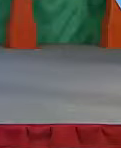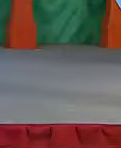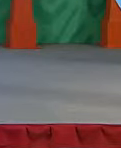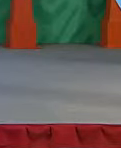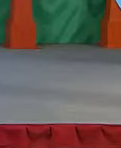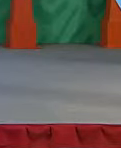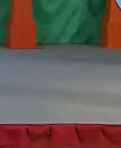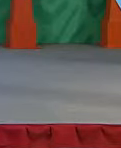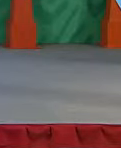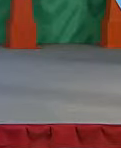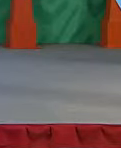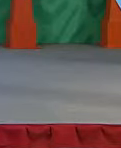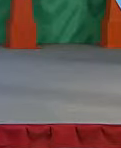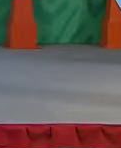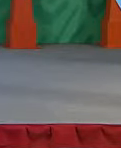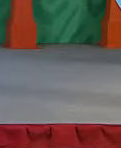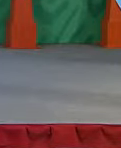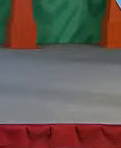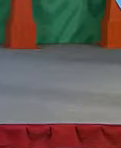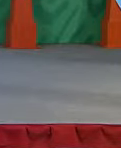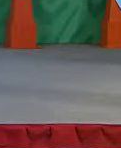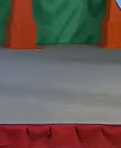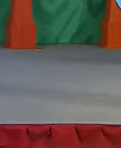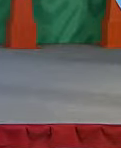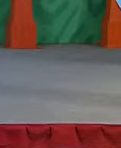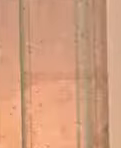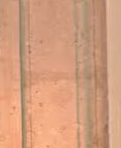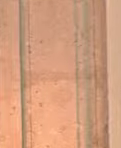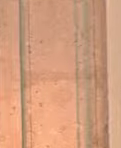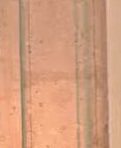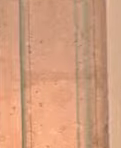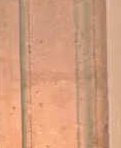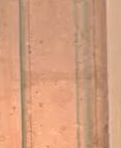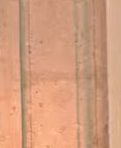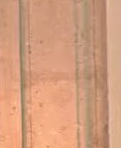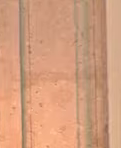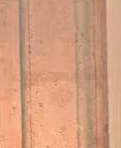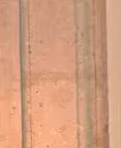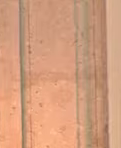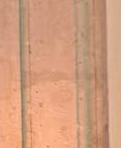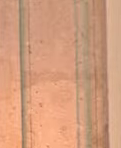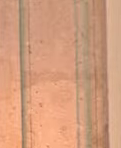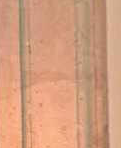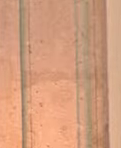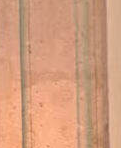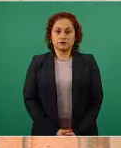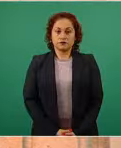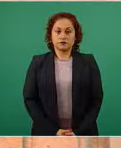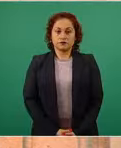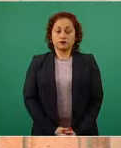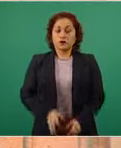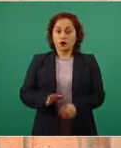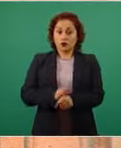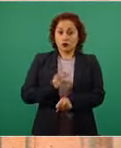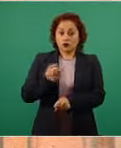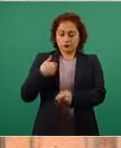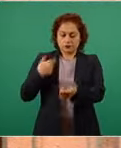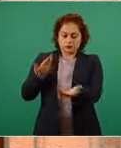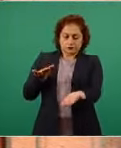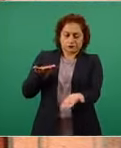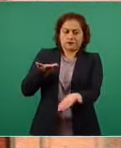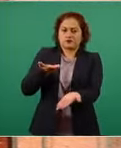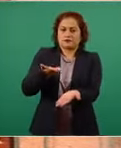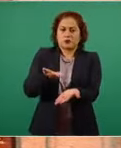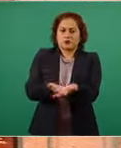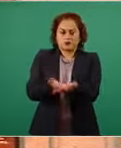gobernadora, gobernadores y jefa de gobierno de la Ciudad de México les propongo de la manera más horizontal